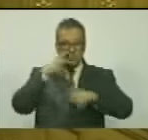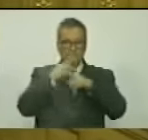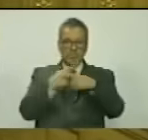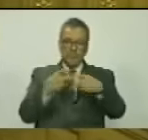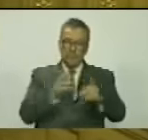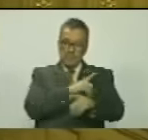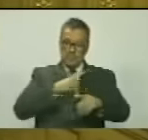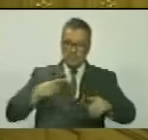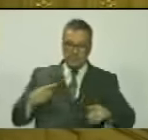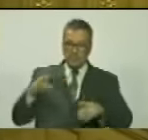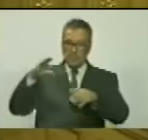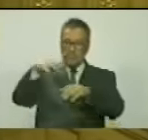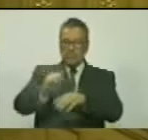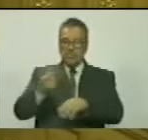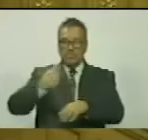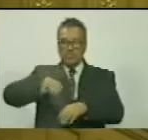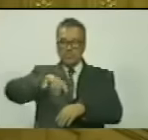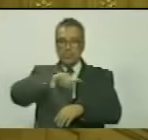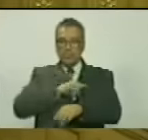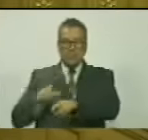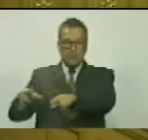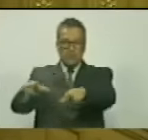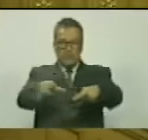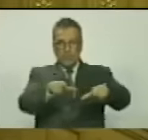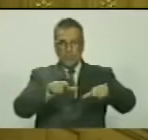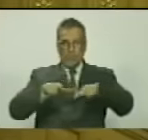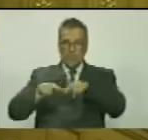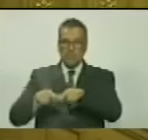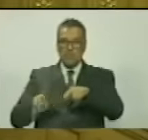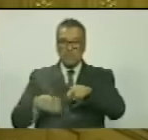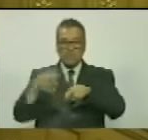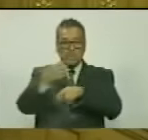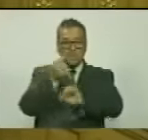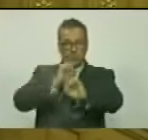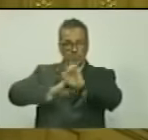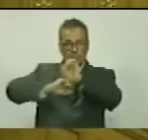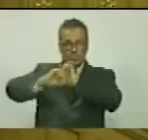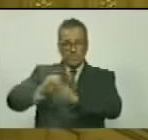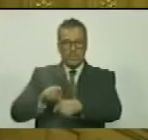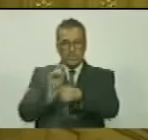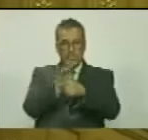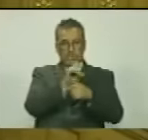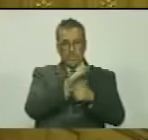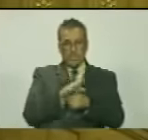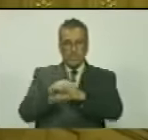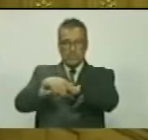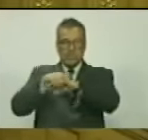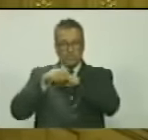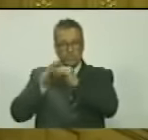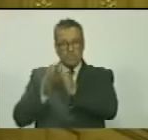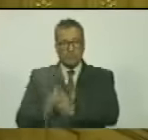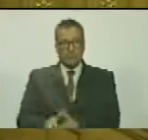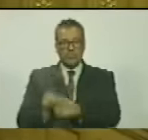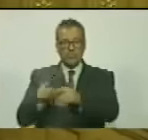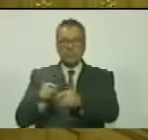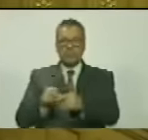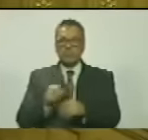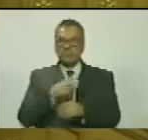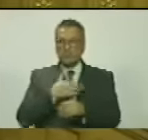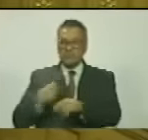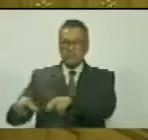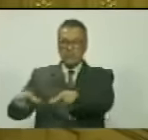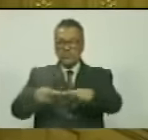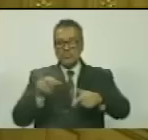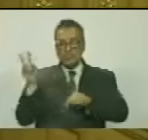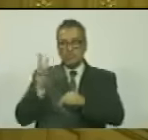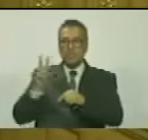la intención de recuperar nuestro territorio logrando defender y expulsar a los ingleses del sagrado suelo